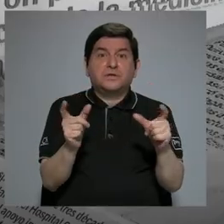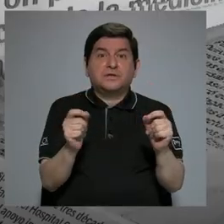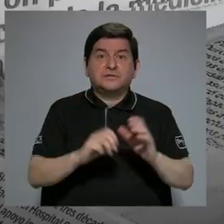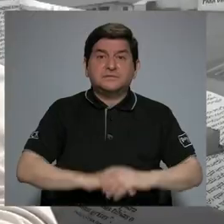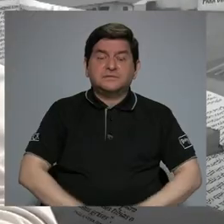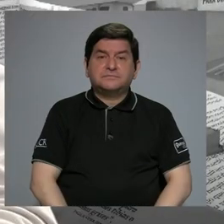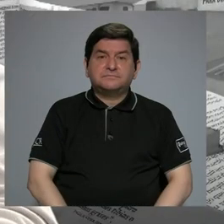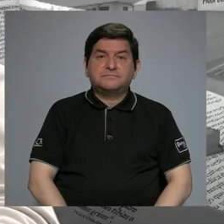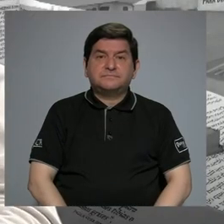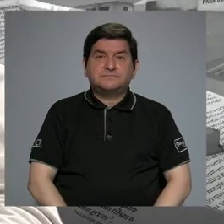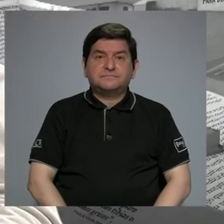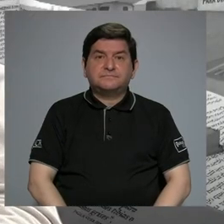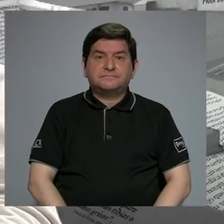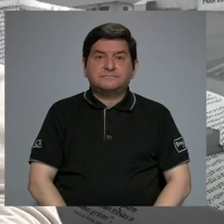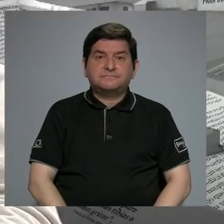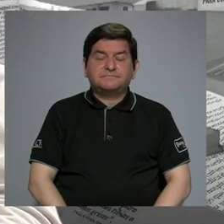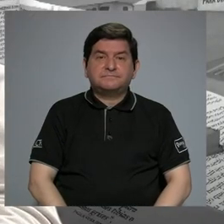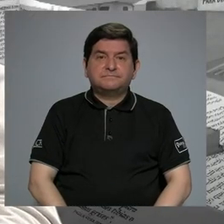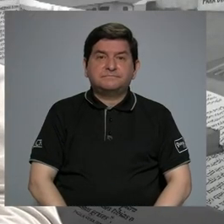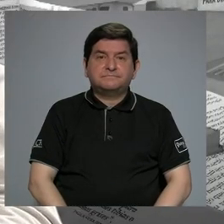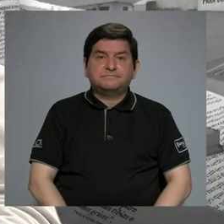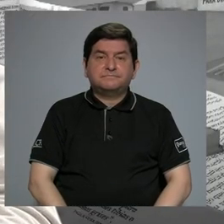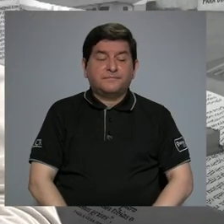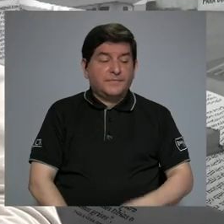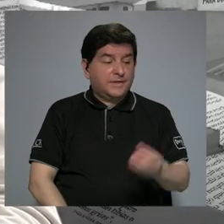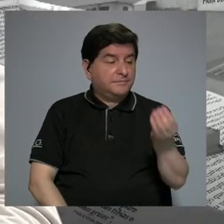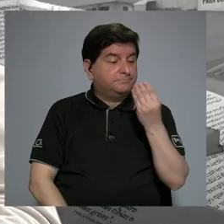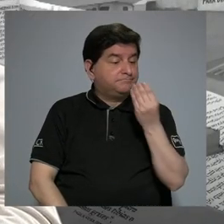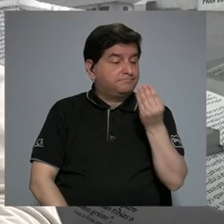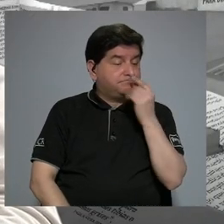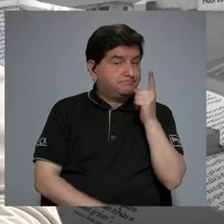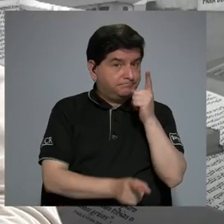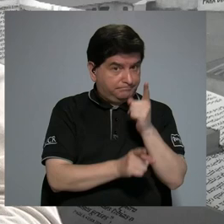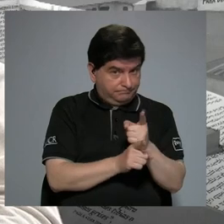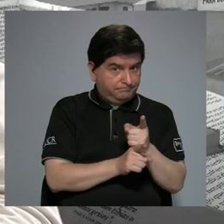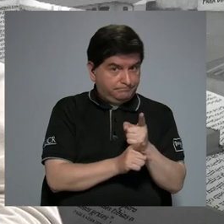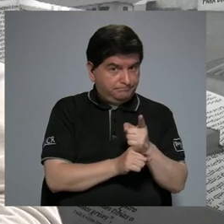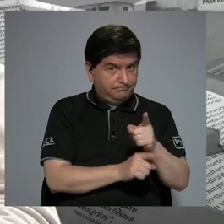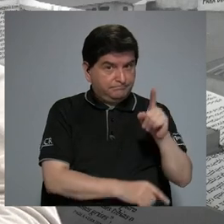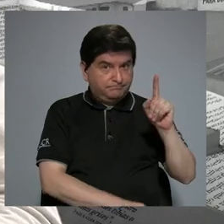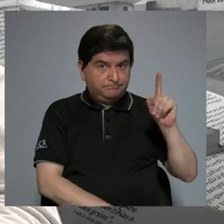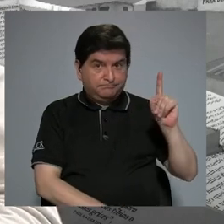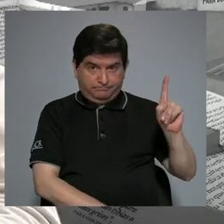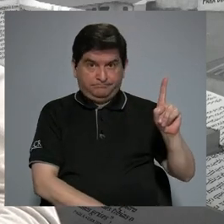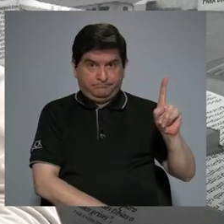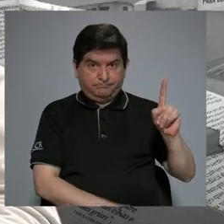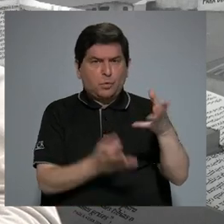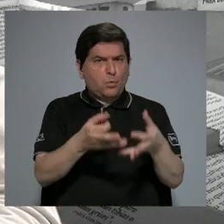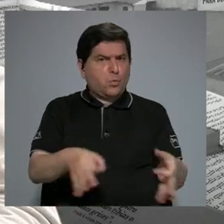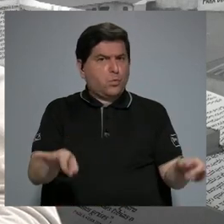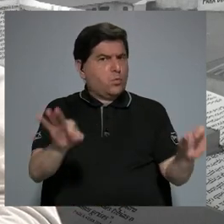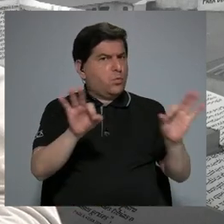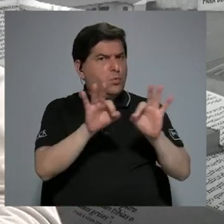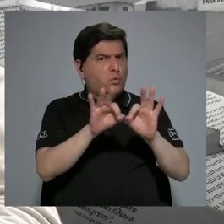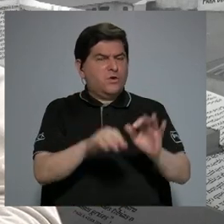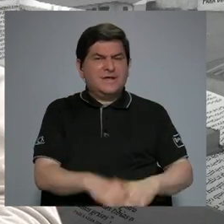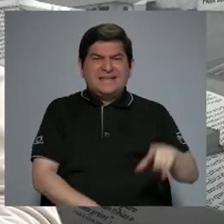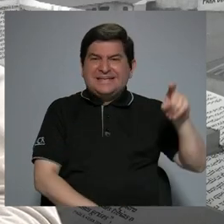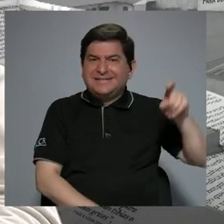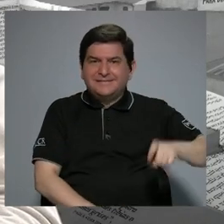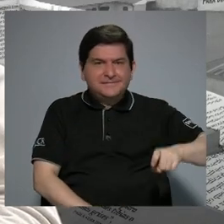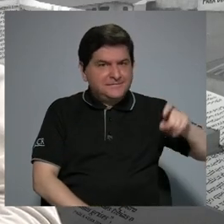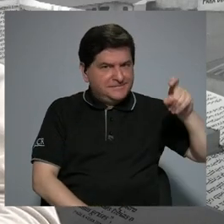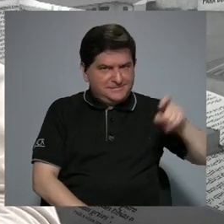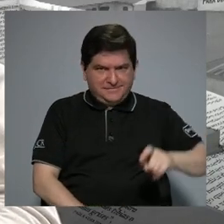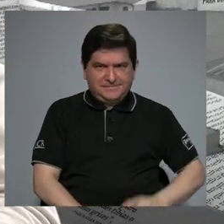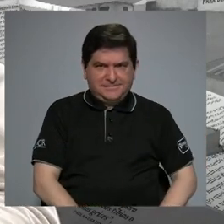Ok, bueno, la alimentación apropiada es algo importante. Es decir, tenemos que ser,